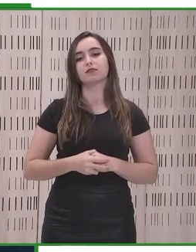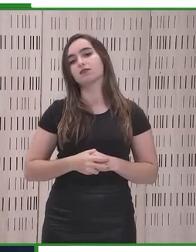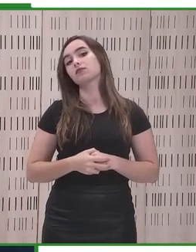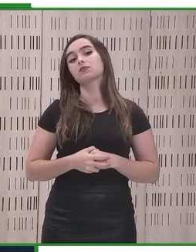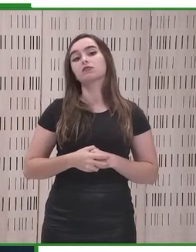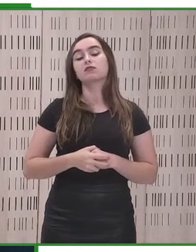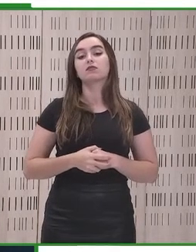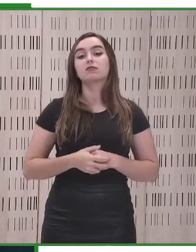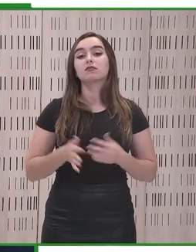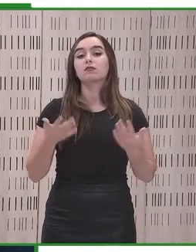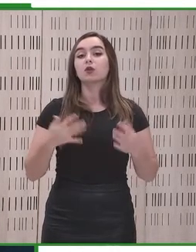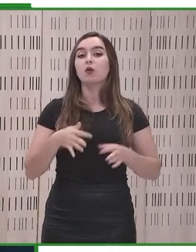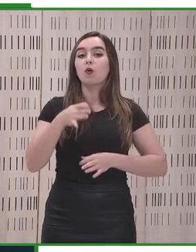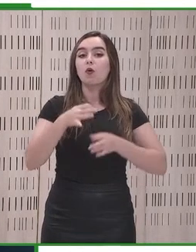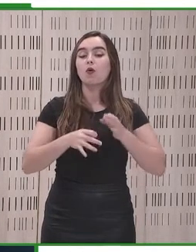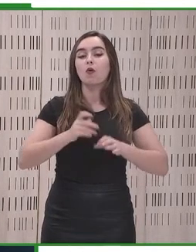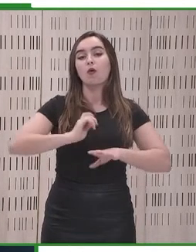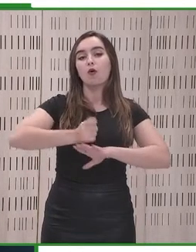la directiva